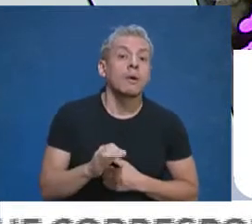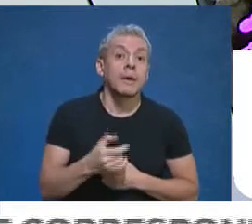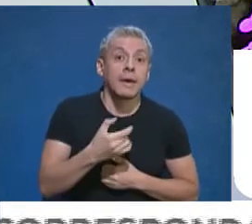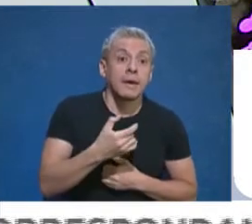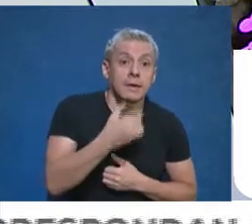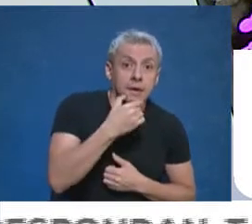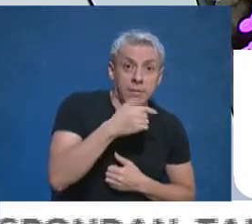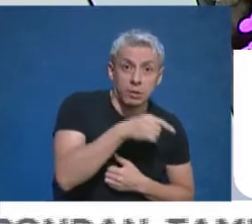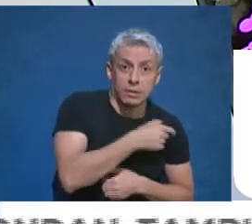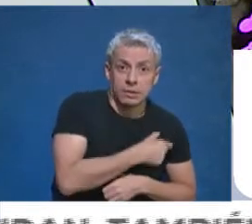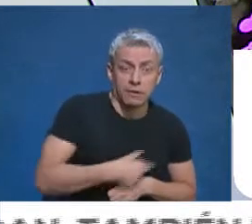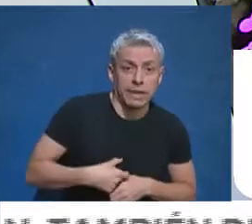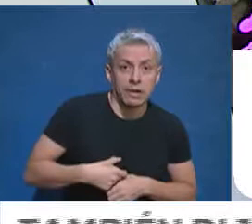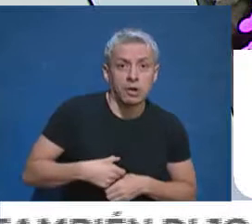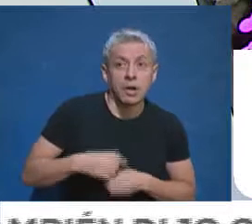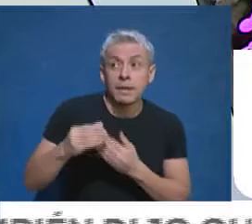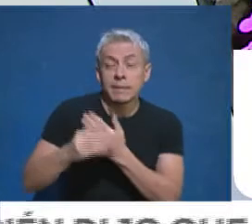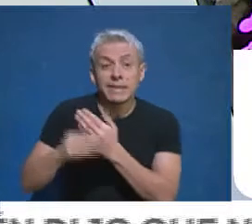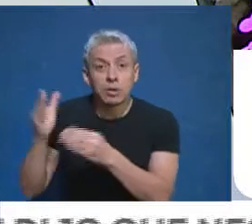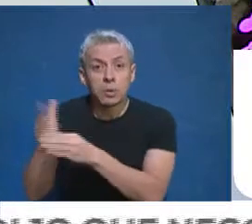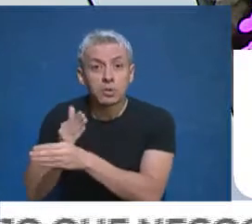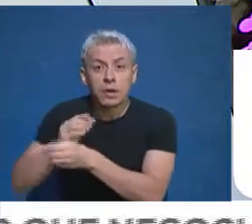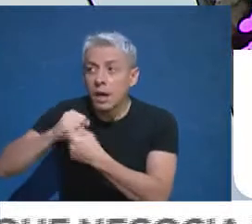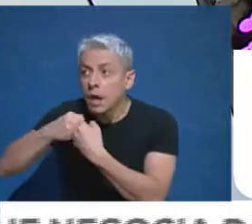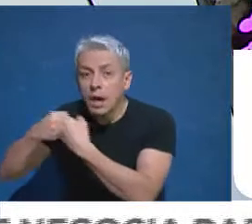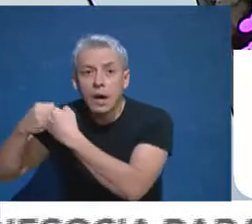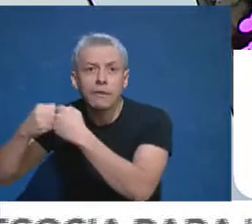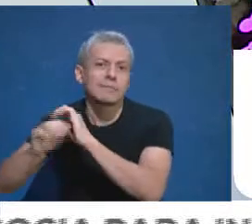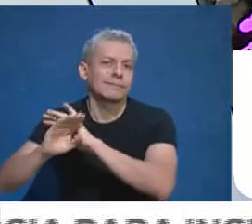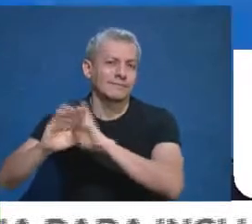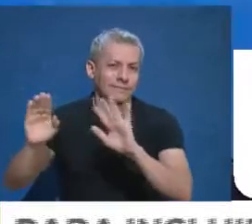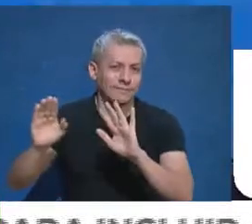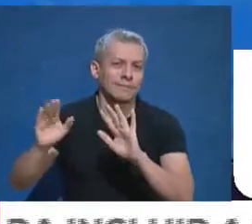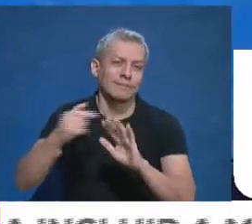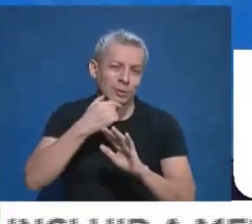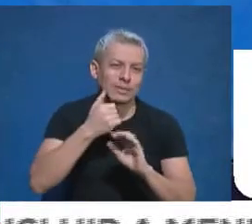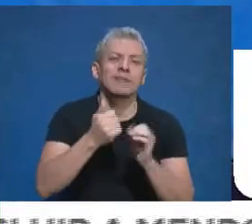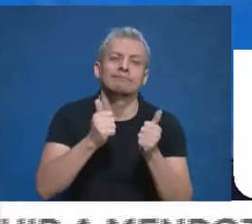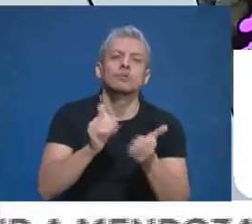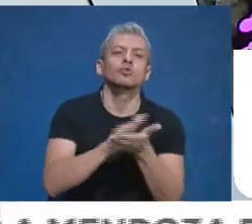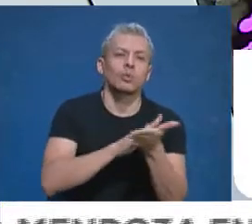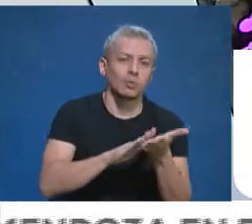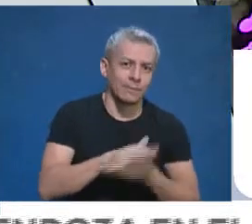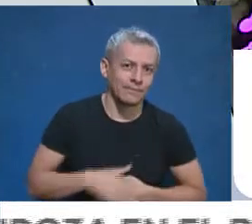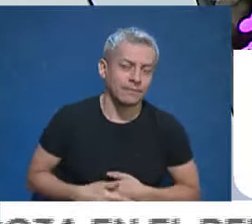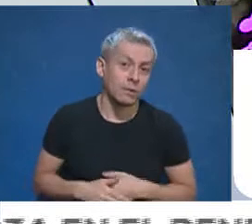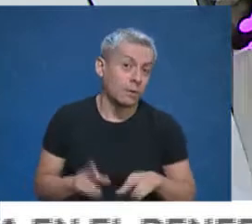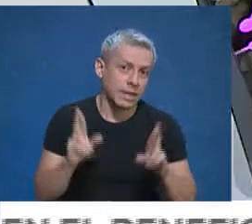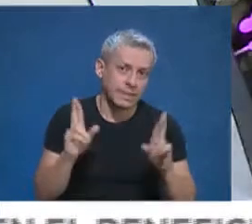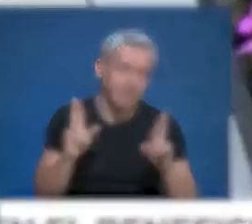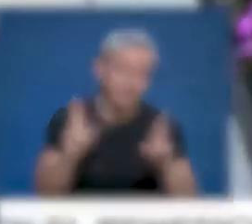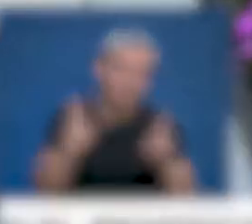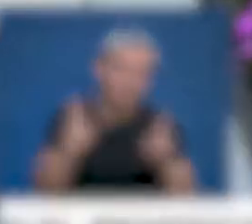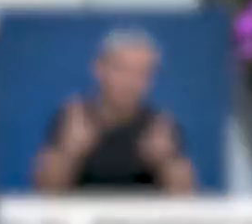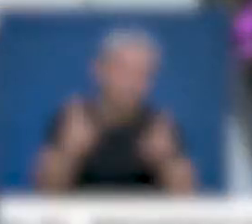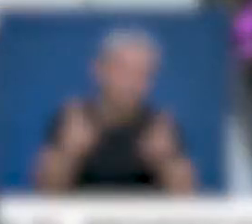Ministerio de Producción dan resultado y se le permite entonces una salida a Mendoza para evitar otro descalabro. Ojalá. Gracias Ricardo.